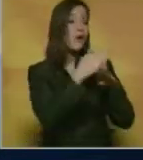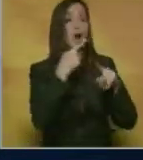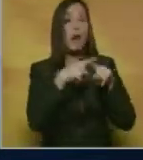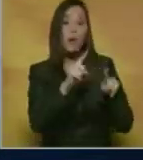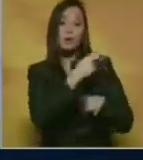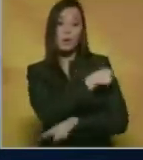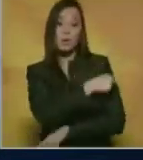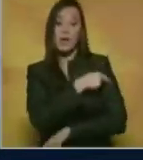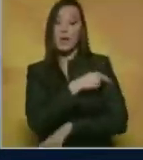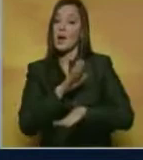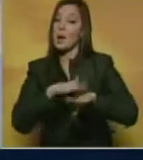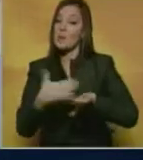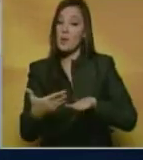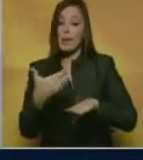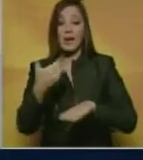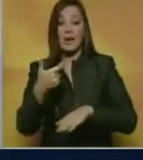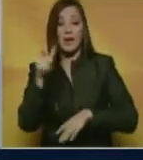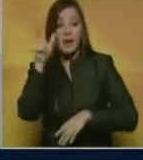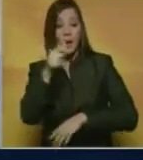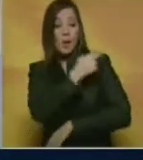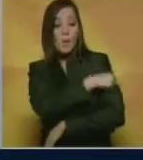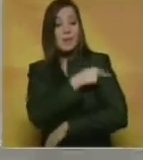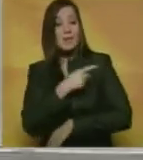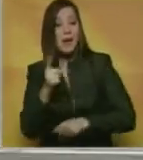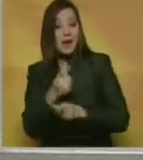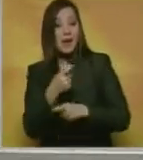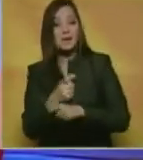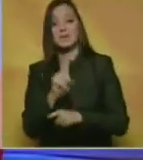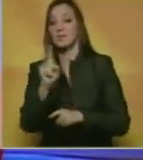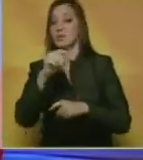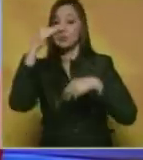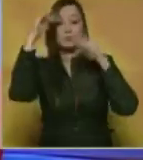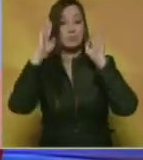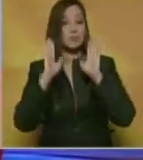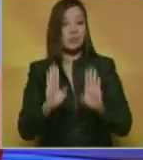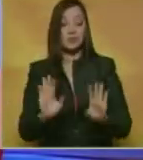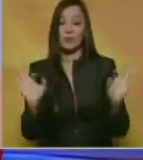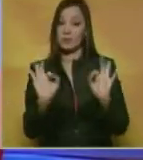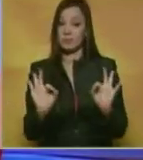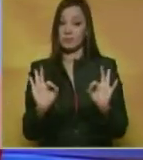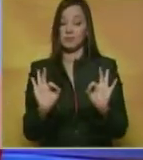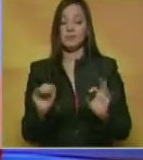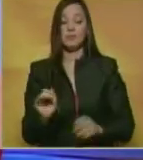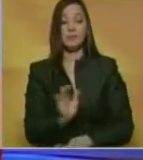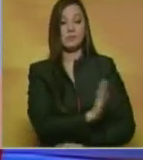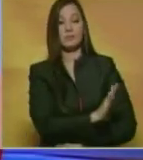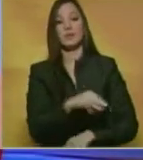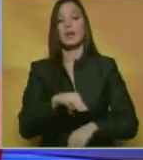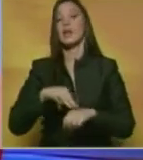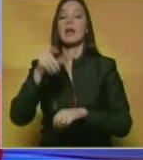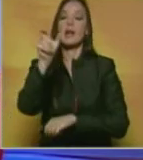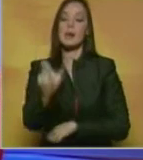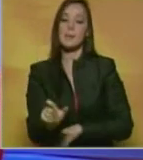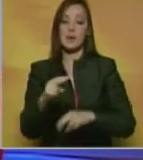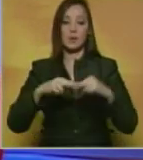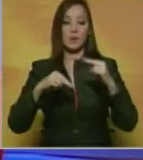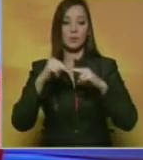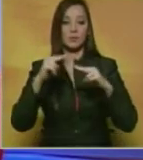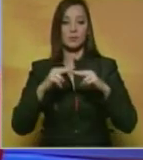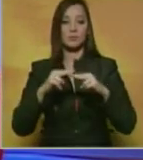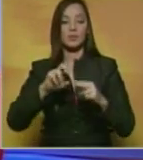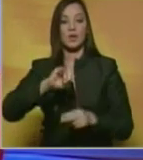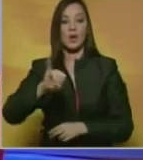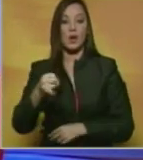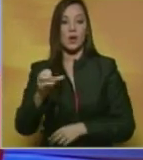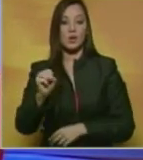porque en el oncológico no están recibiendo atención médica. El ministro de Transporte Terrestre y Obras Públicas, José Luis